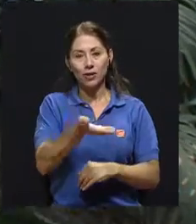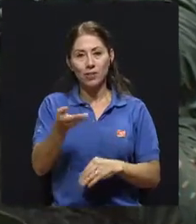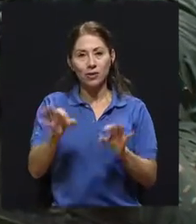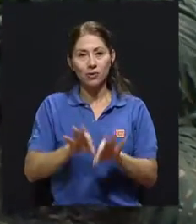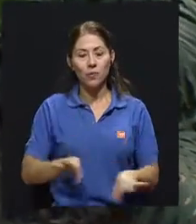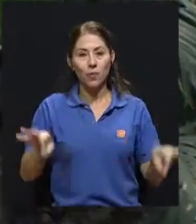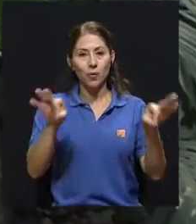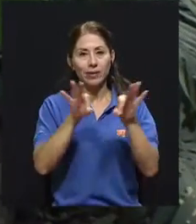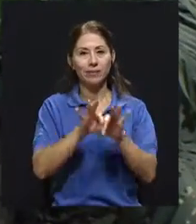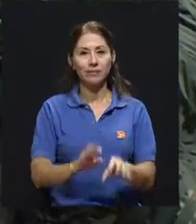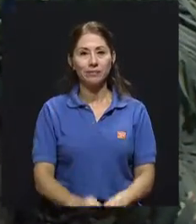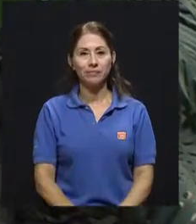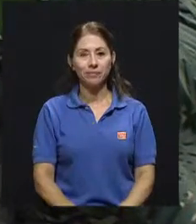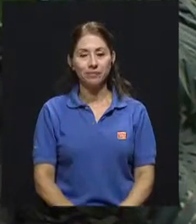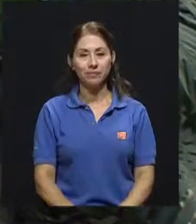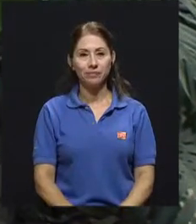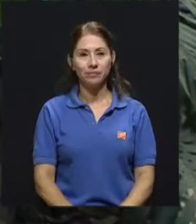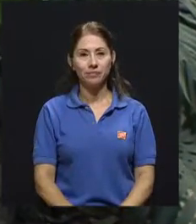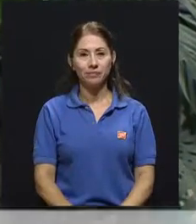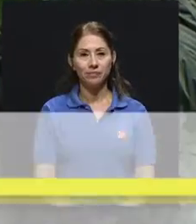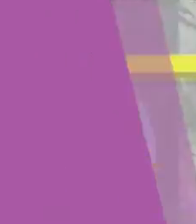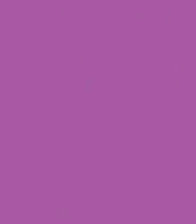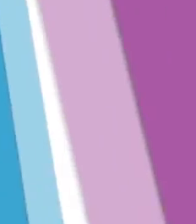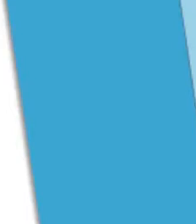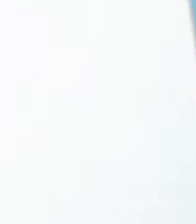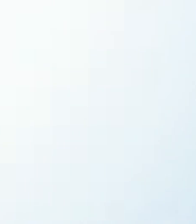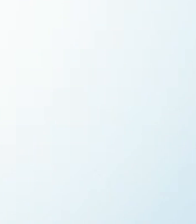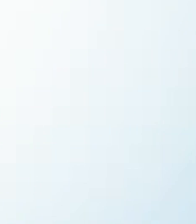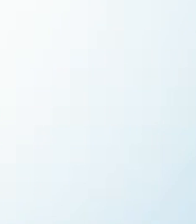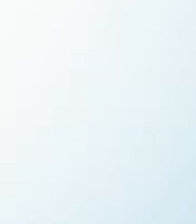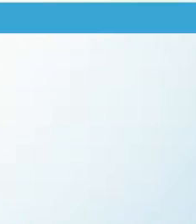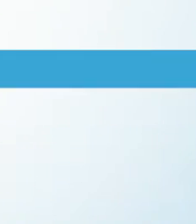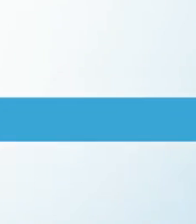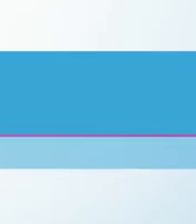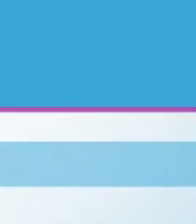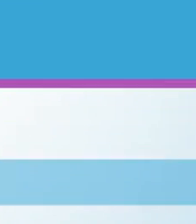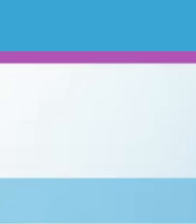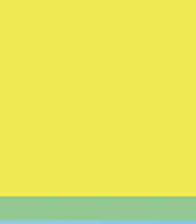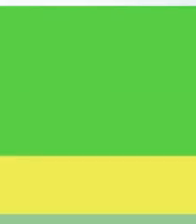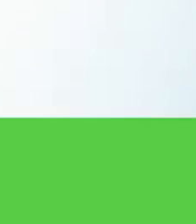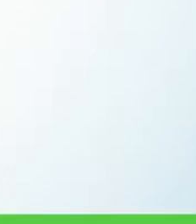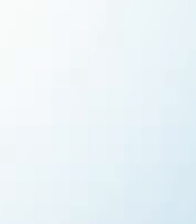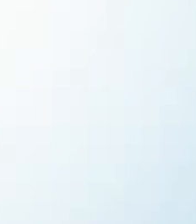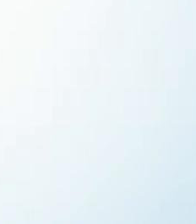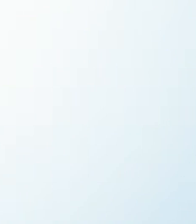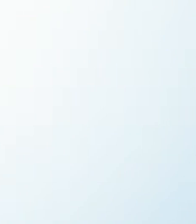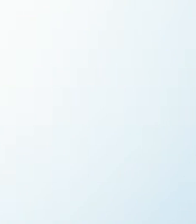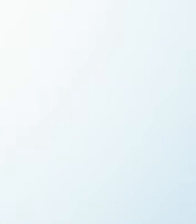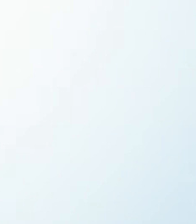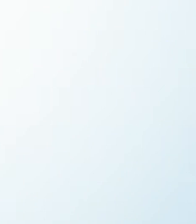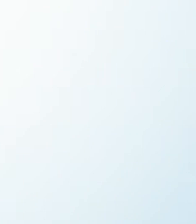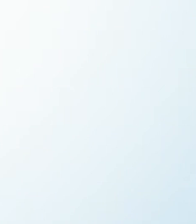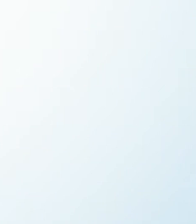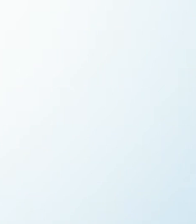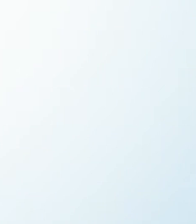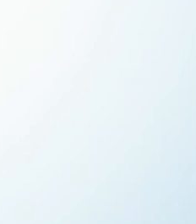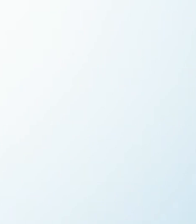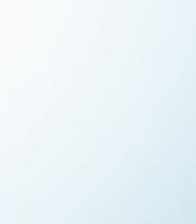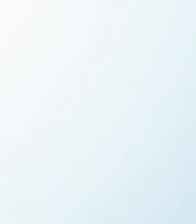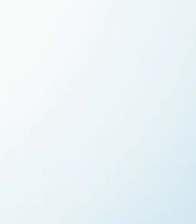desarrollar. Quédese con nosotros y ya regresamos. con nosotros ya regresamos.